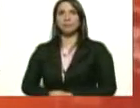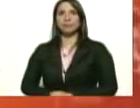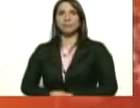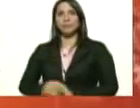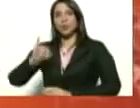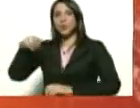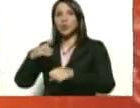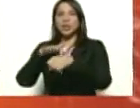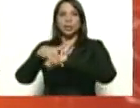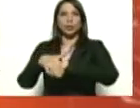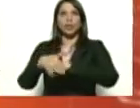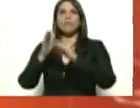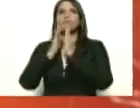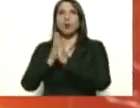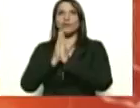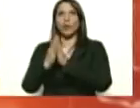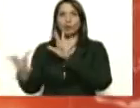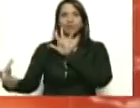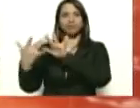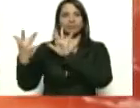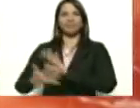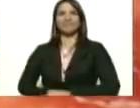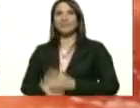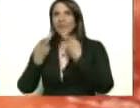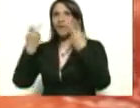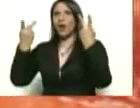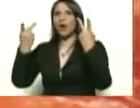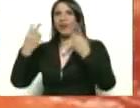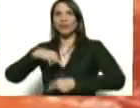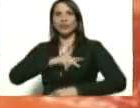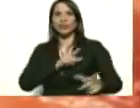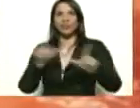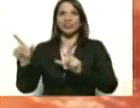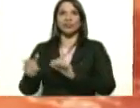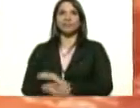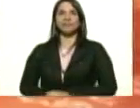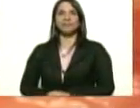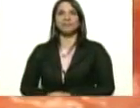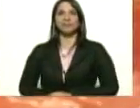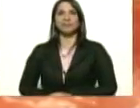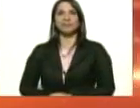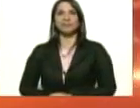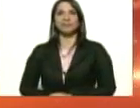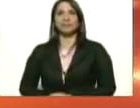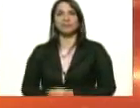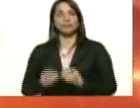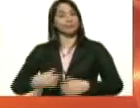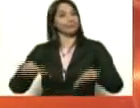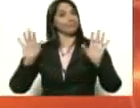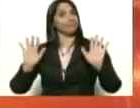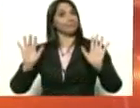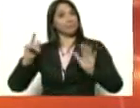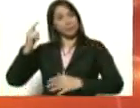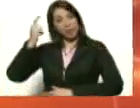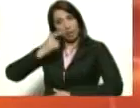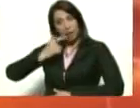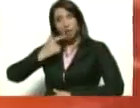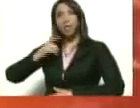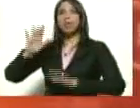Rodríguez, transmítelo. Estamos listos. Estamos listos, vale, pero con seriedad,